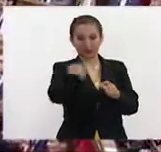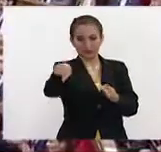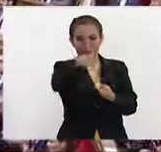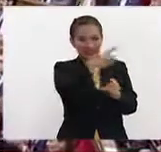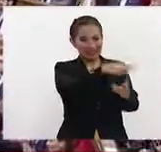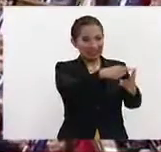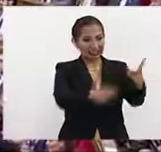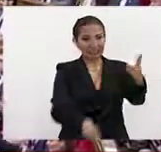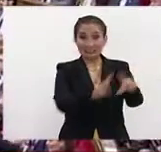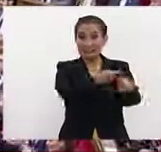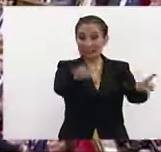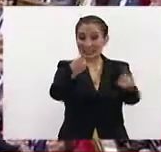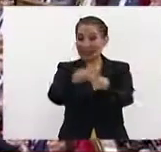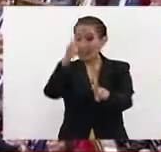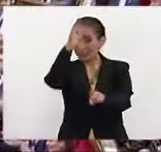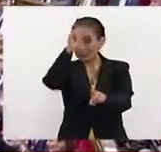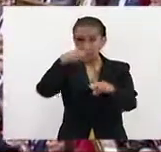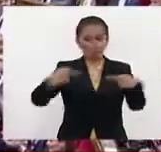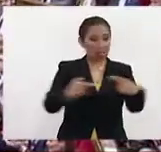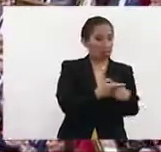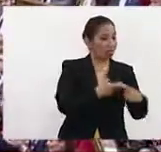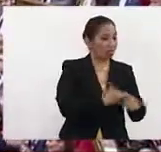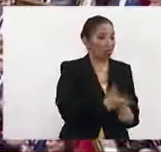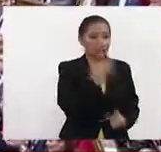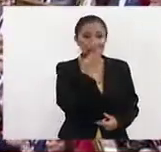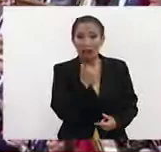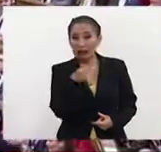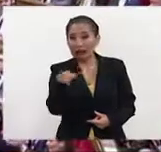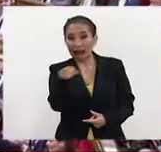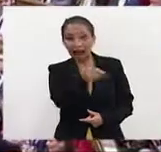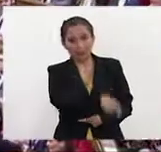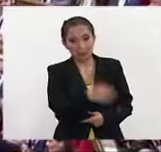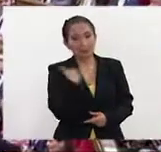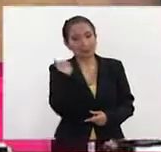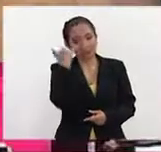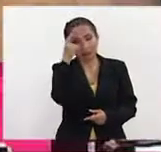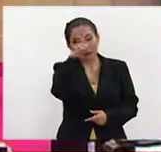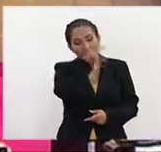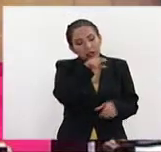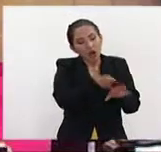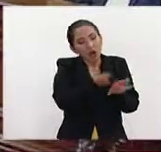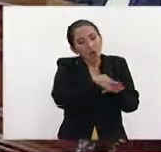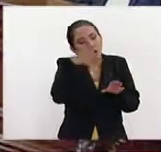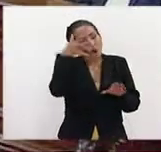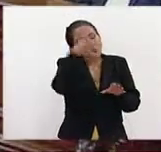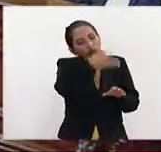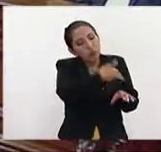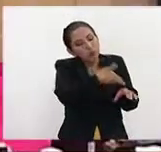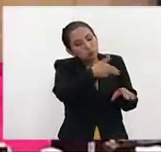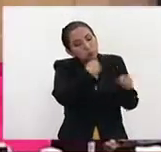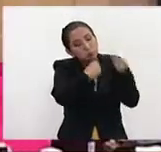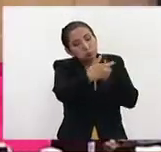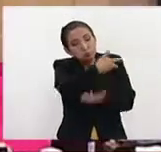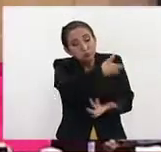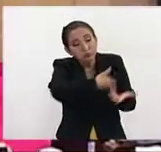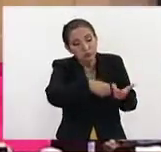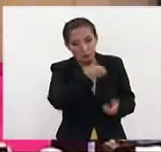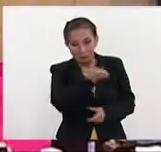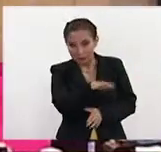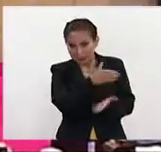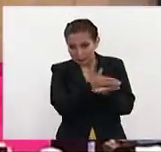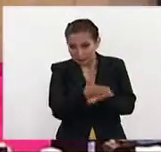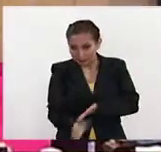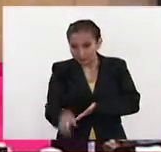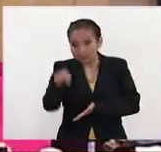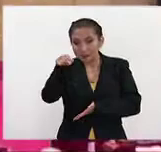disensiones y los desacuerdos son muchos ahora mismo. Entonces, es difícil saber cómo se estará gestionando esta situación. Al mismo tiempo,